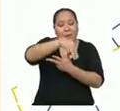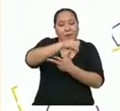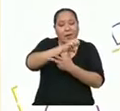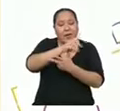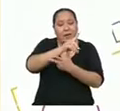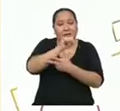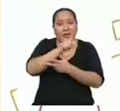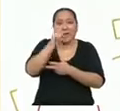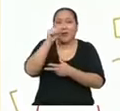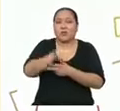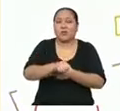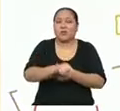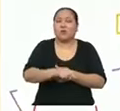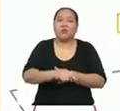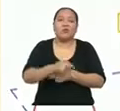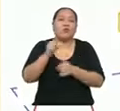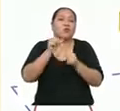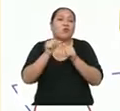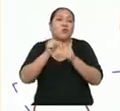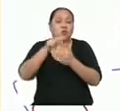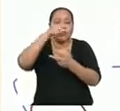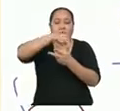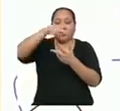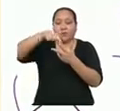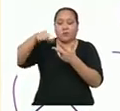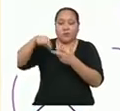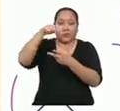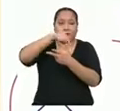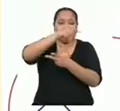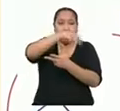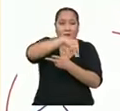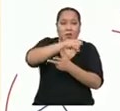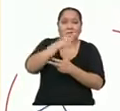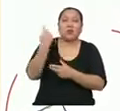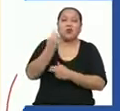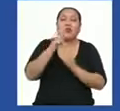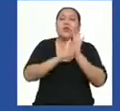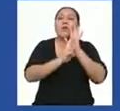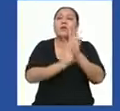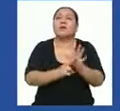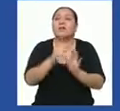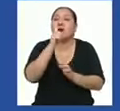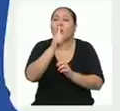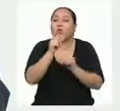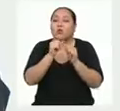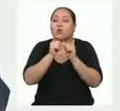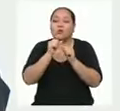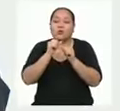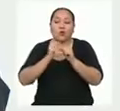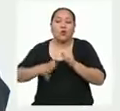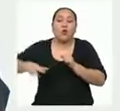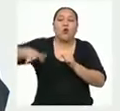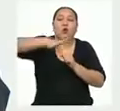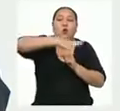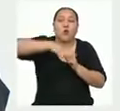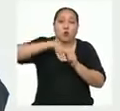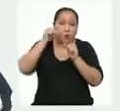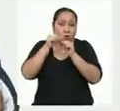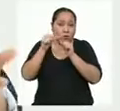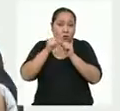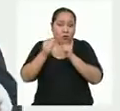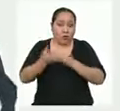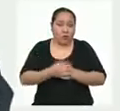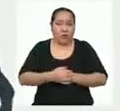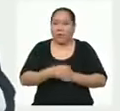aritmético es una medida de tendencia central y solamente representa a un conjunto de datos. Sin embargo,